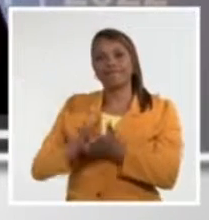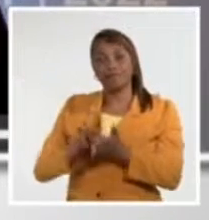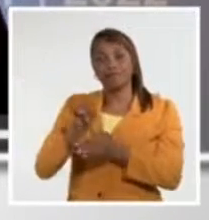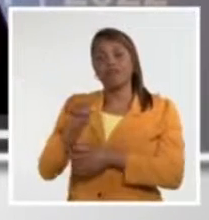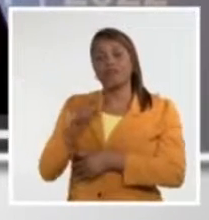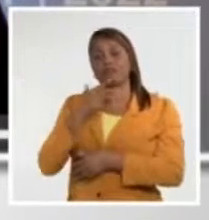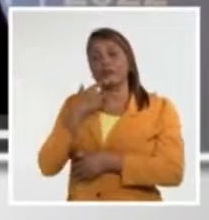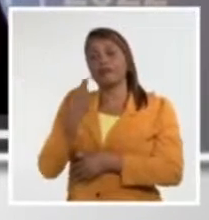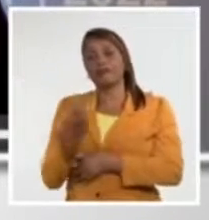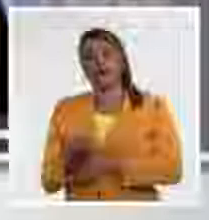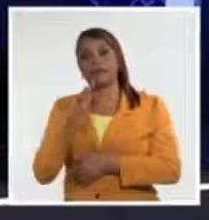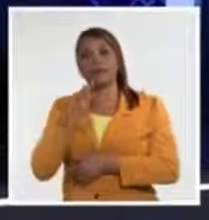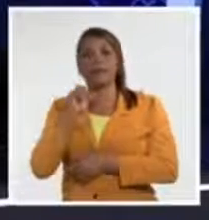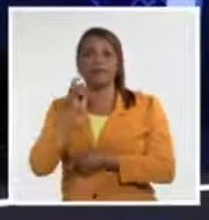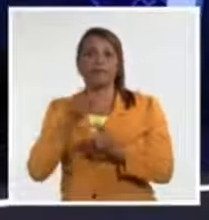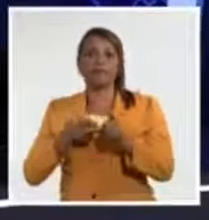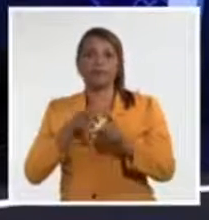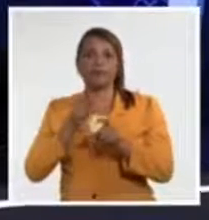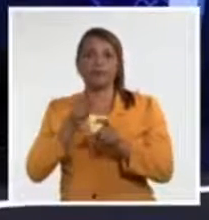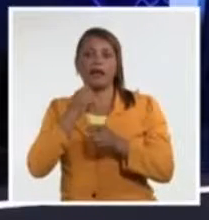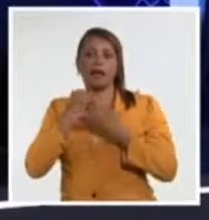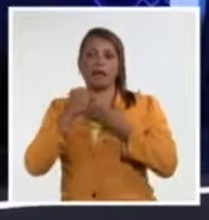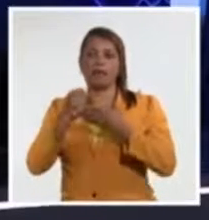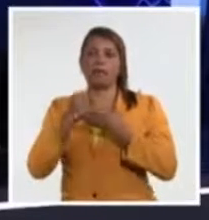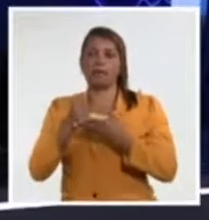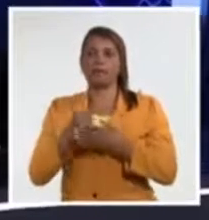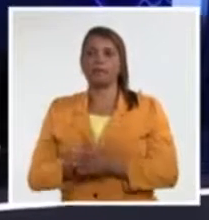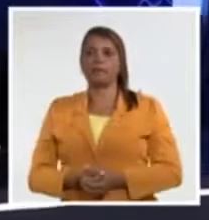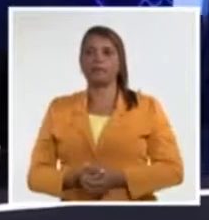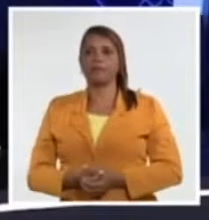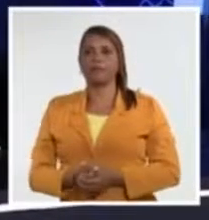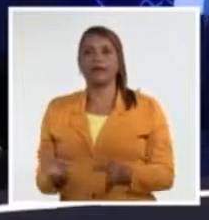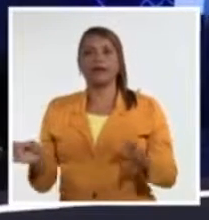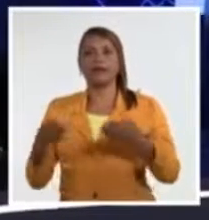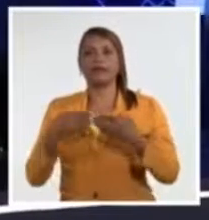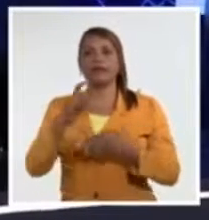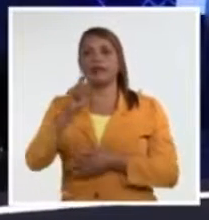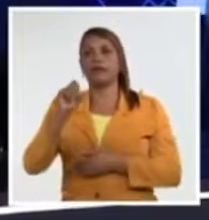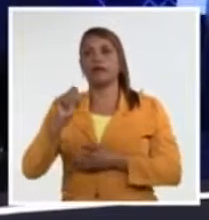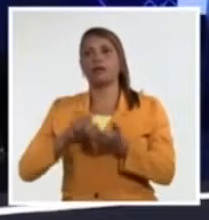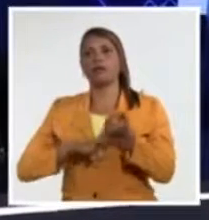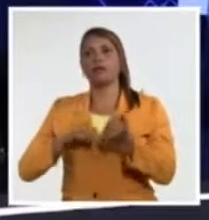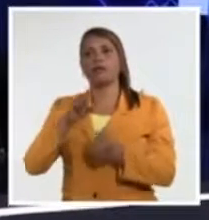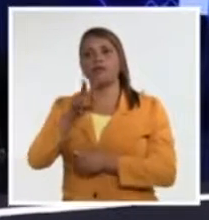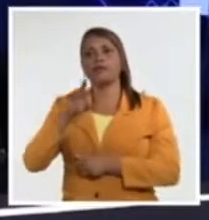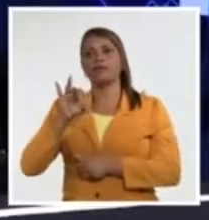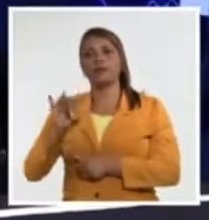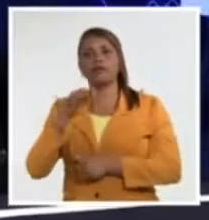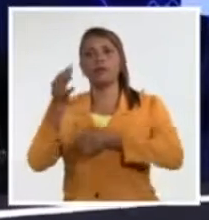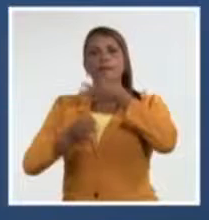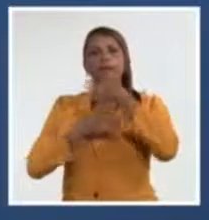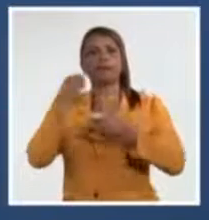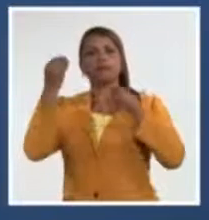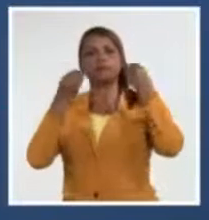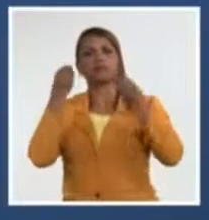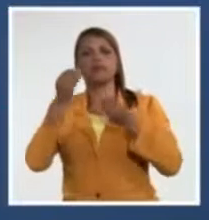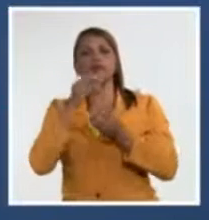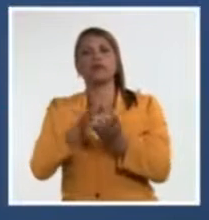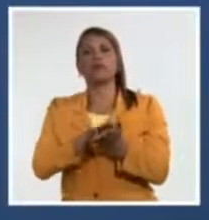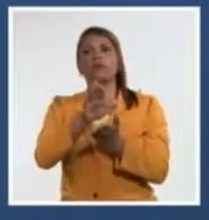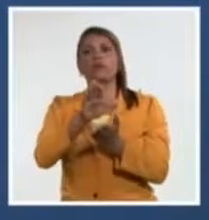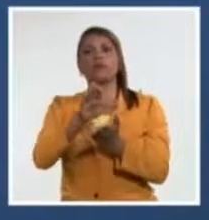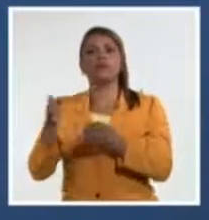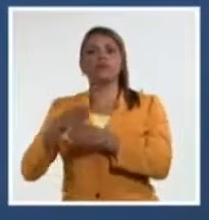adicción a los combustibles fósiles. Al cierre de la COP27 también se expresó una gran preocupación porque el compromiso de las